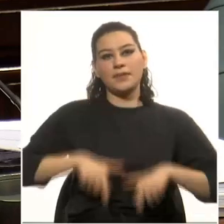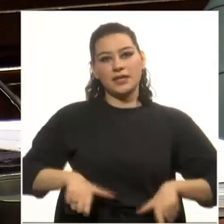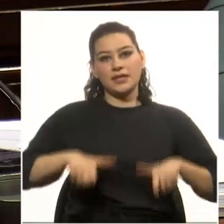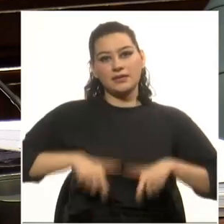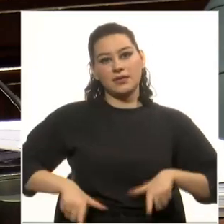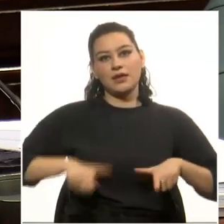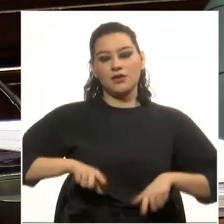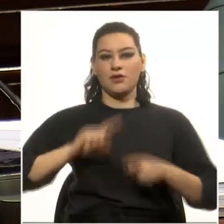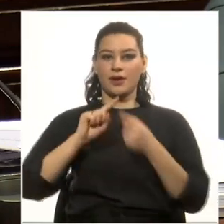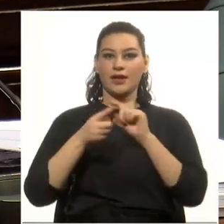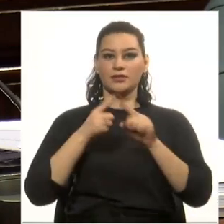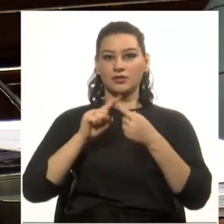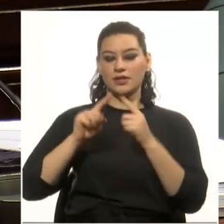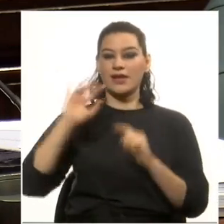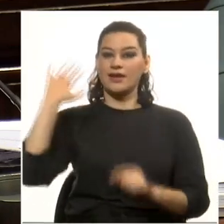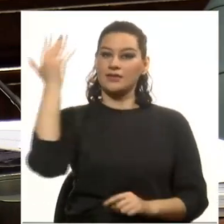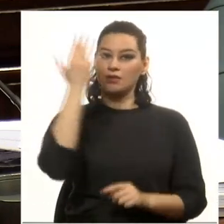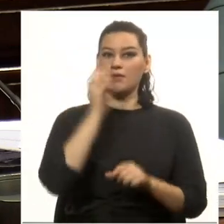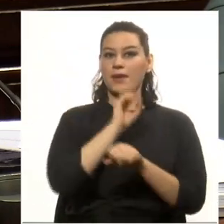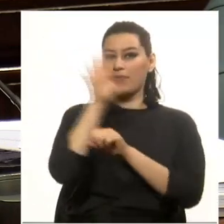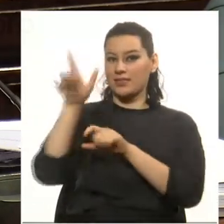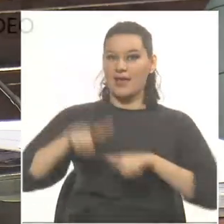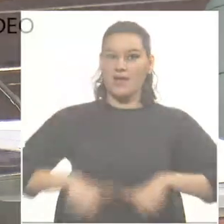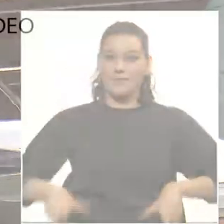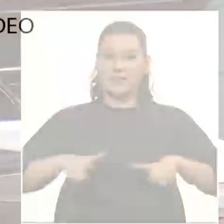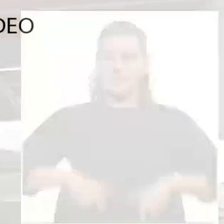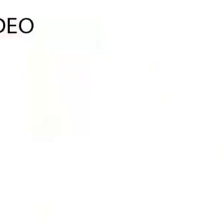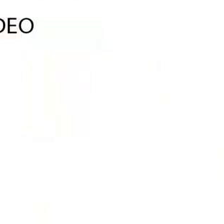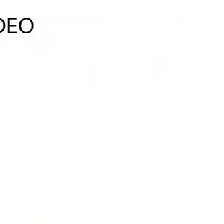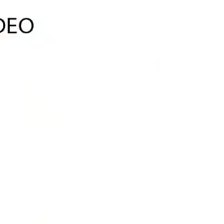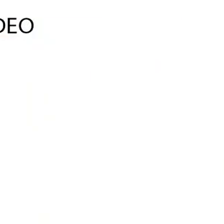Ministerio de Relaciones Exteriores para que llegue a la Embajada Argentina.